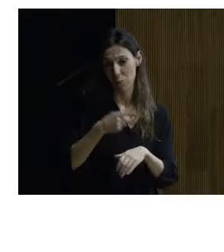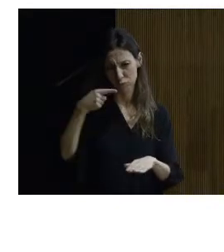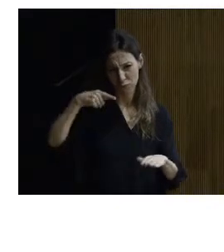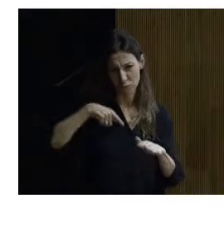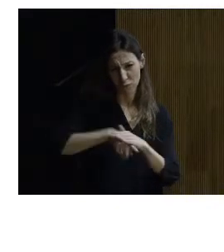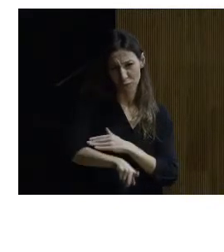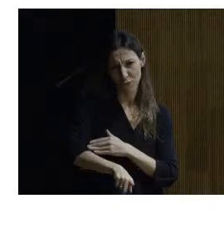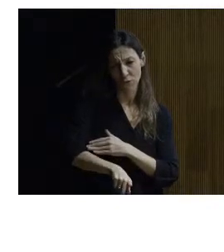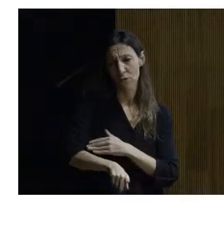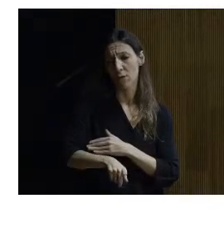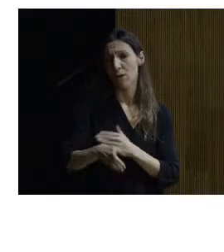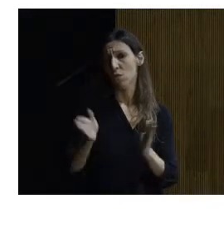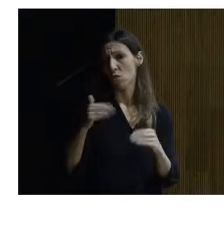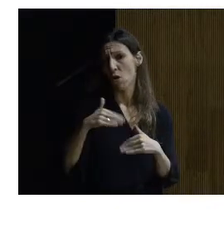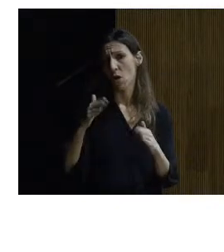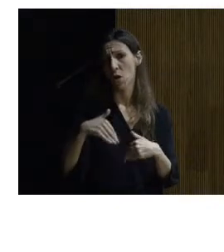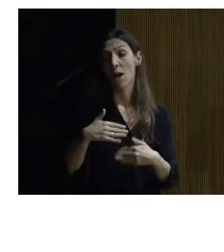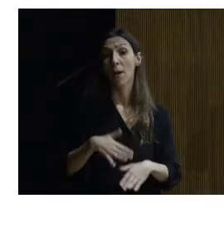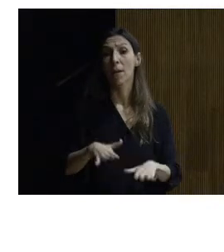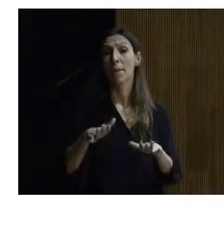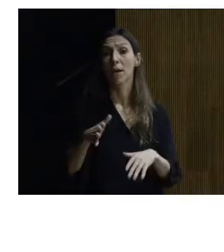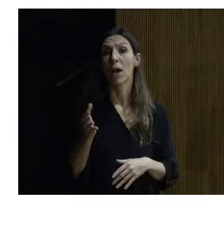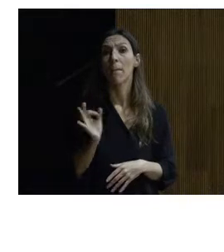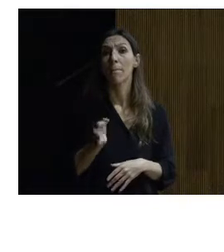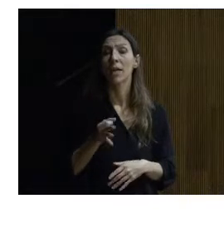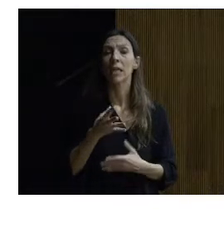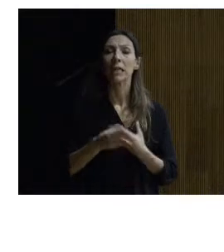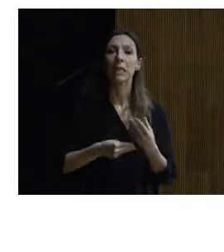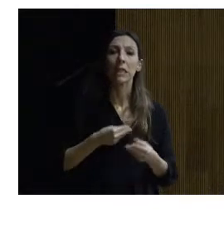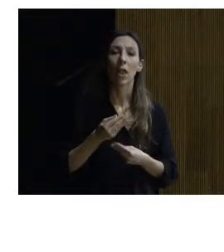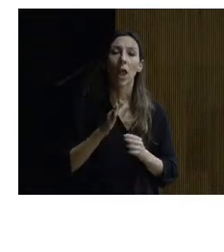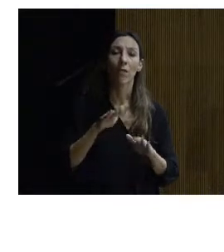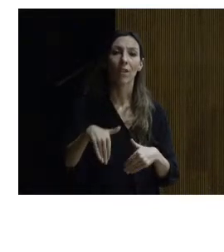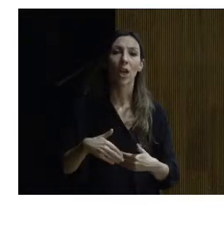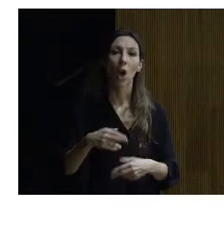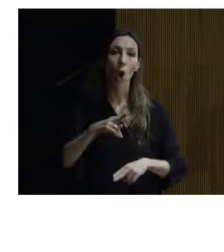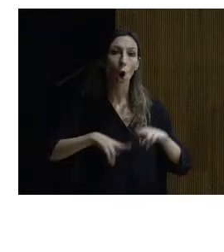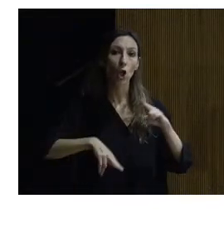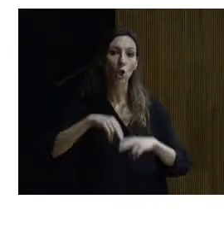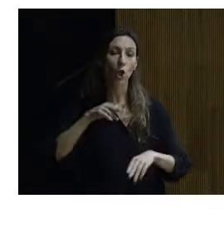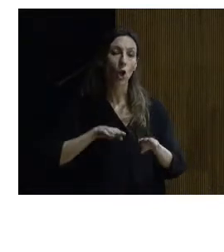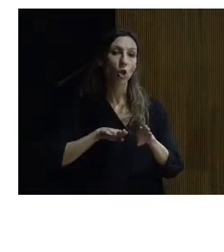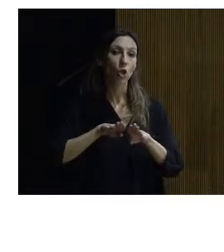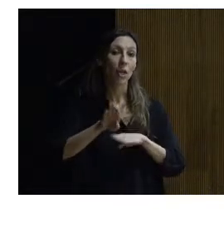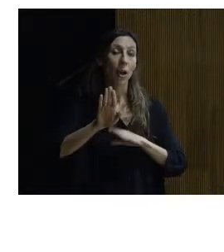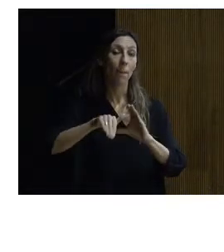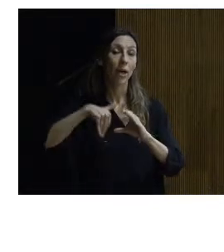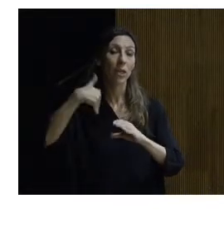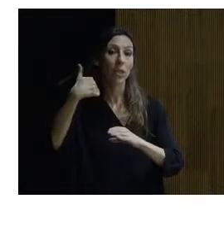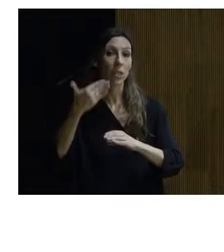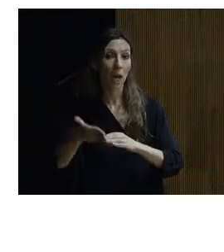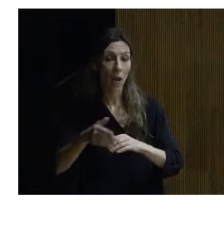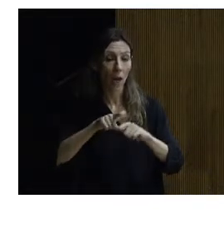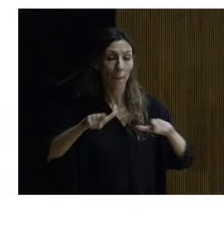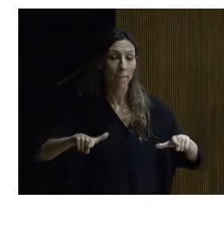detalles pero bueno lo que sí que se hizo fue llegar al final a una construcción la rampa por el exterior en el